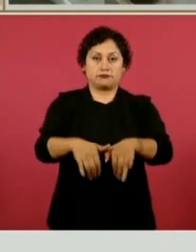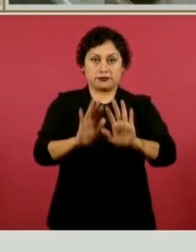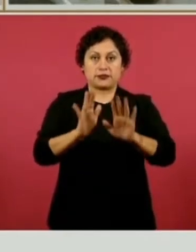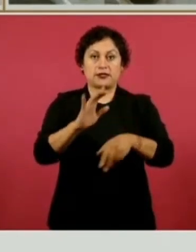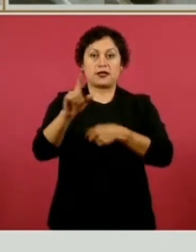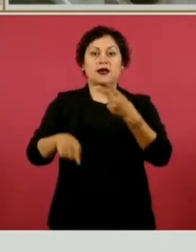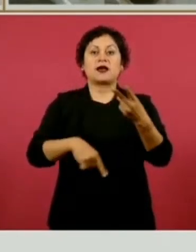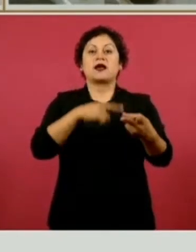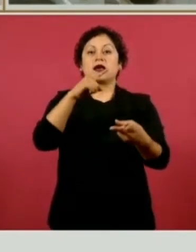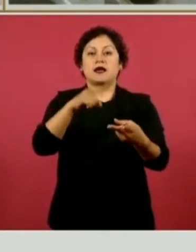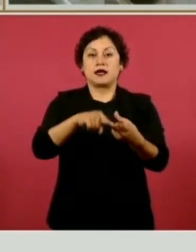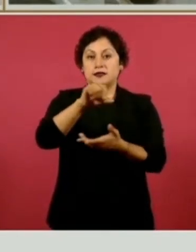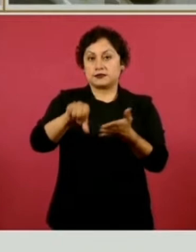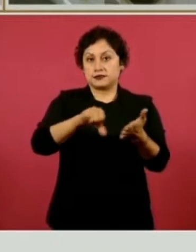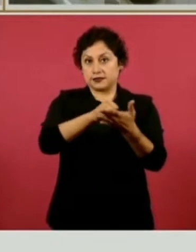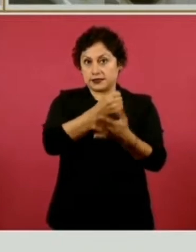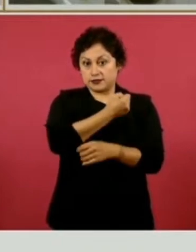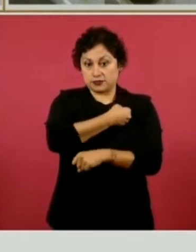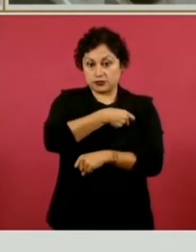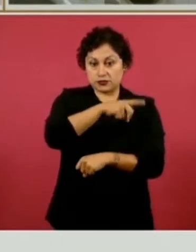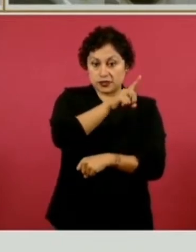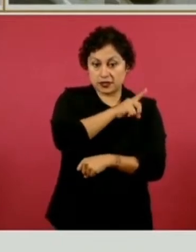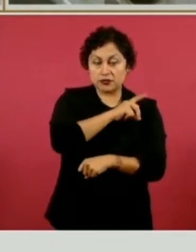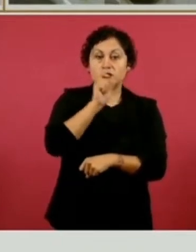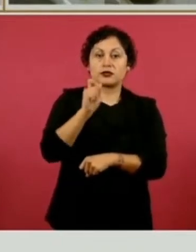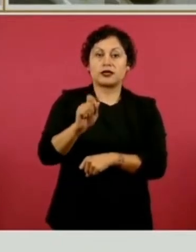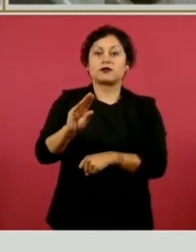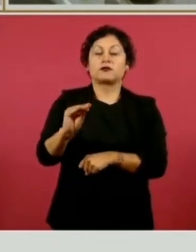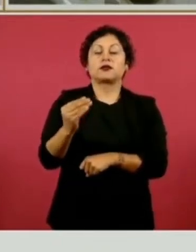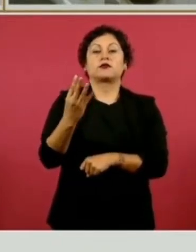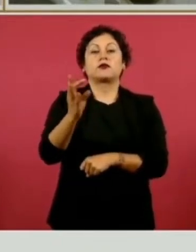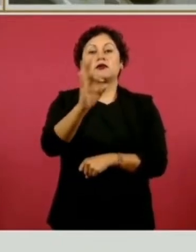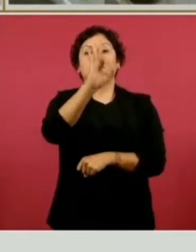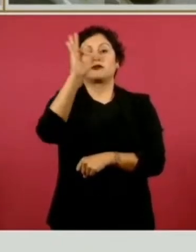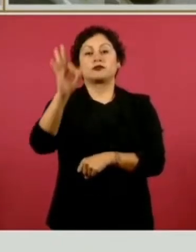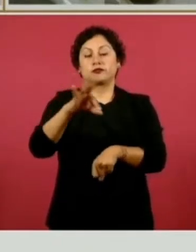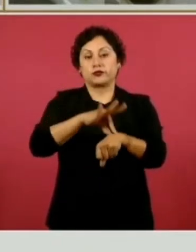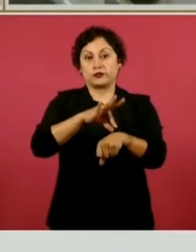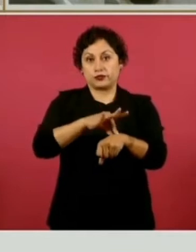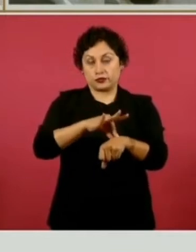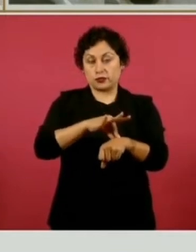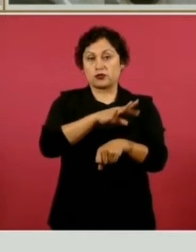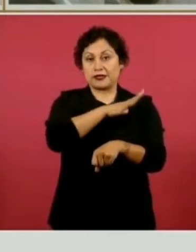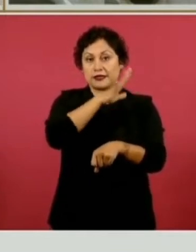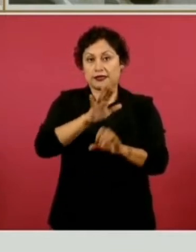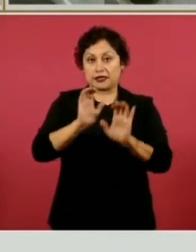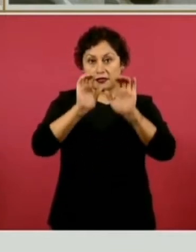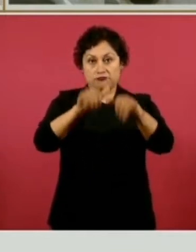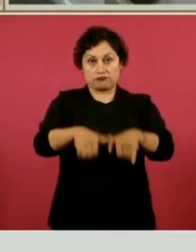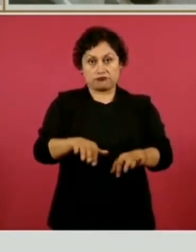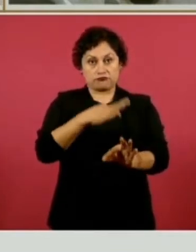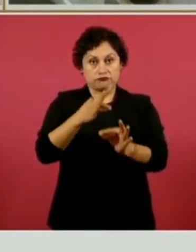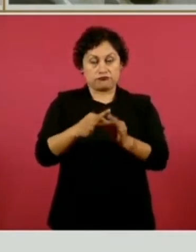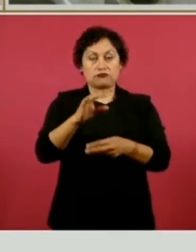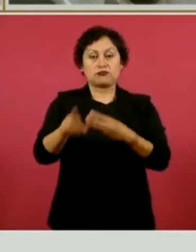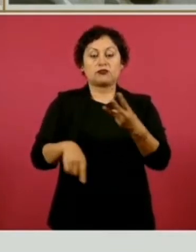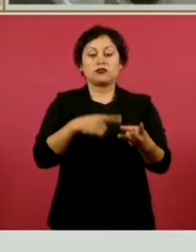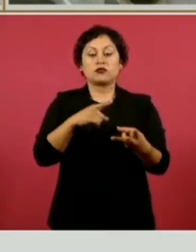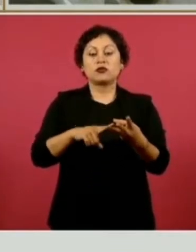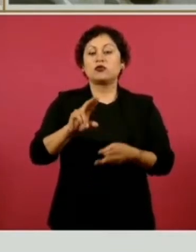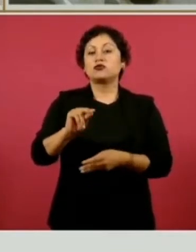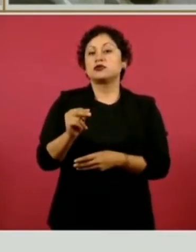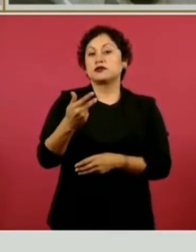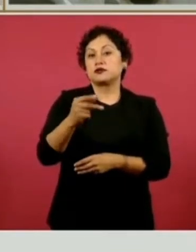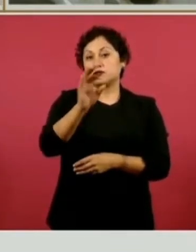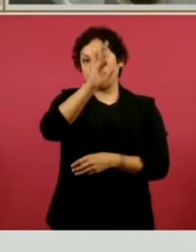de salud de primer nivel, 94 por ciento en la contratación de médicos generales y un 88 por ciento en el avance de la contratación